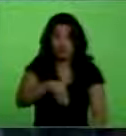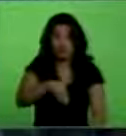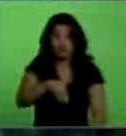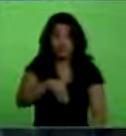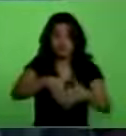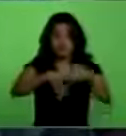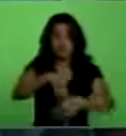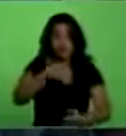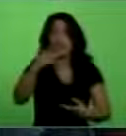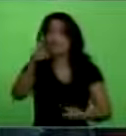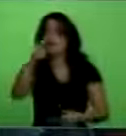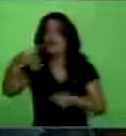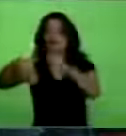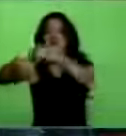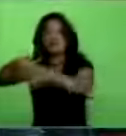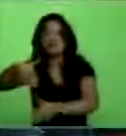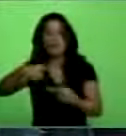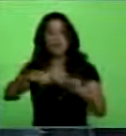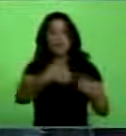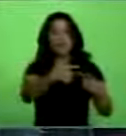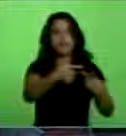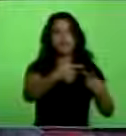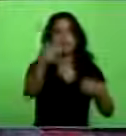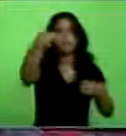Banco del Sur, Petrosur,